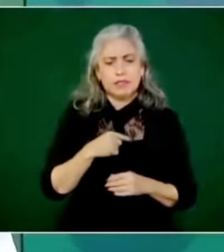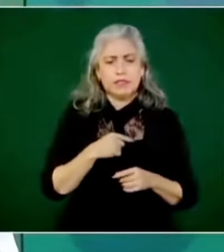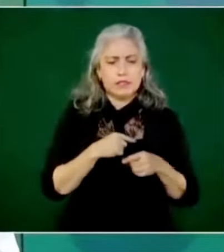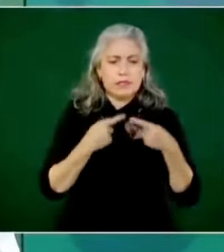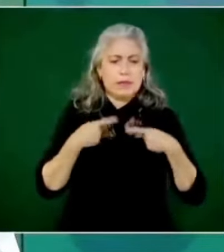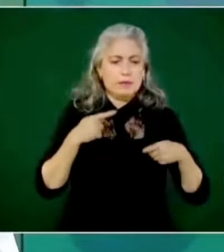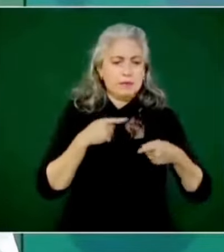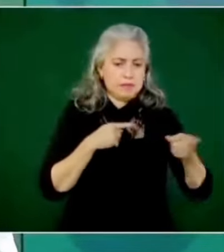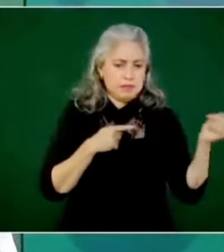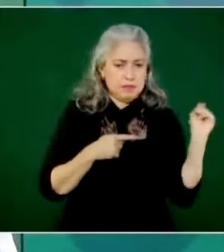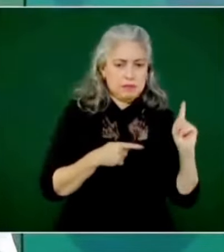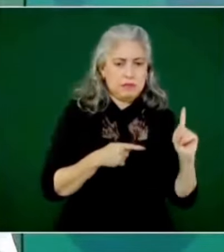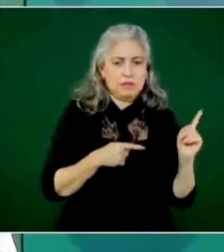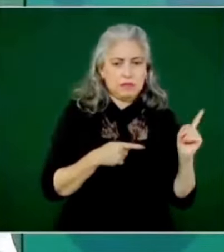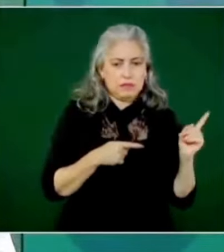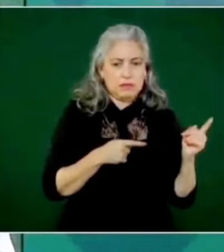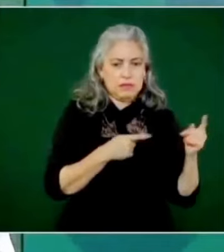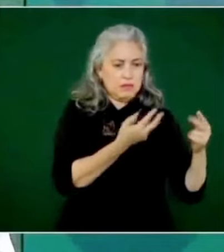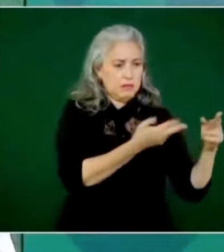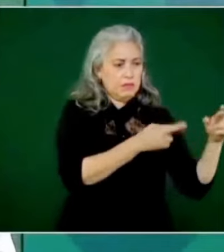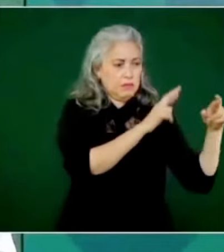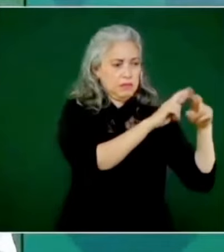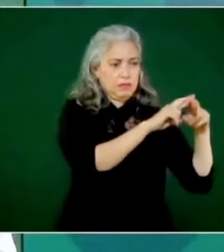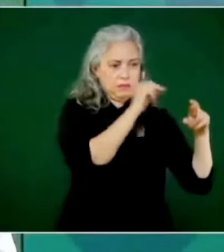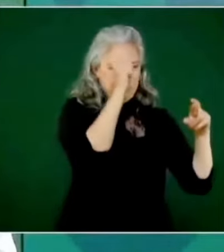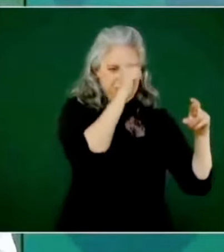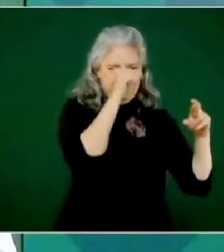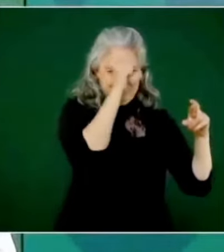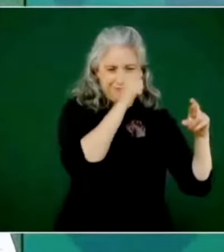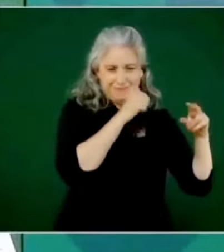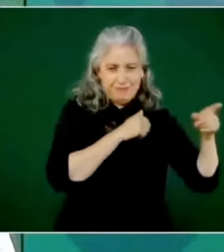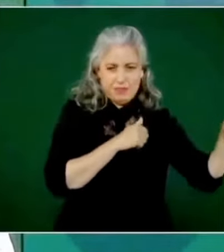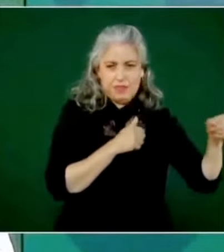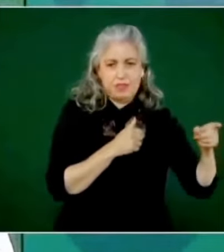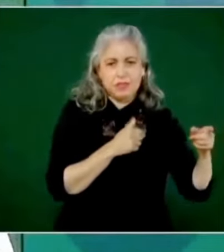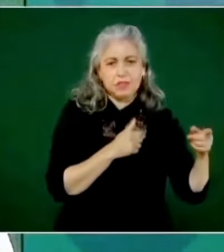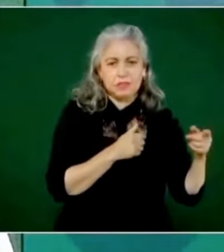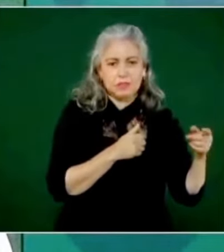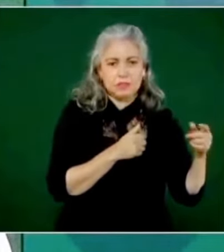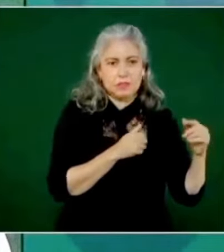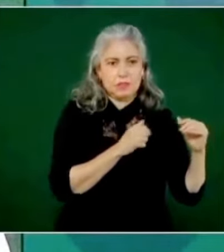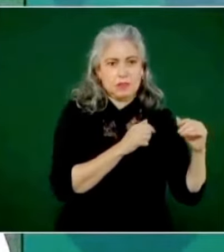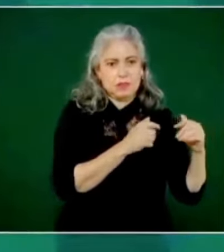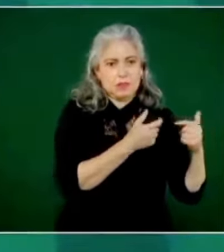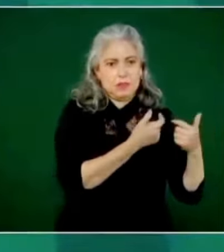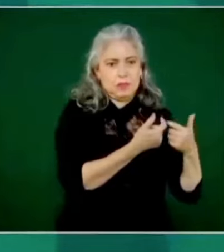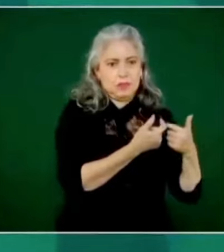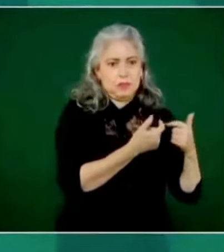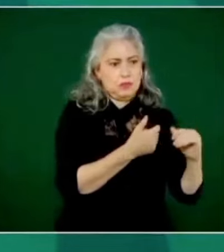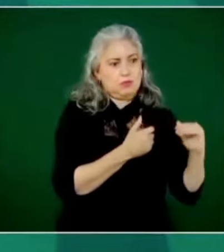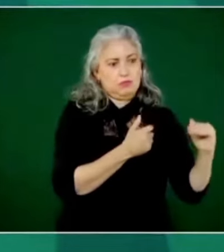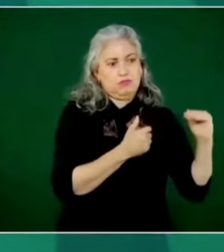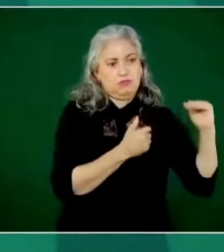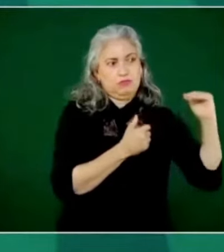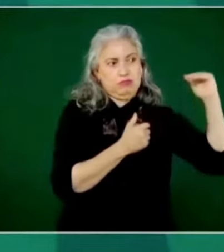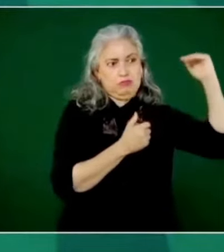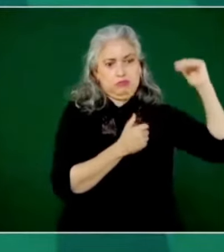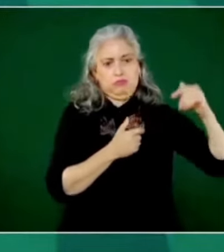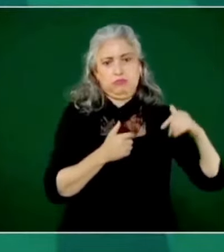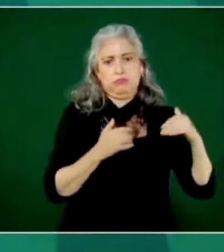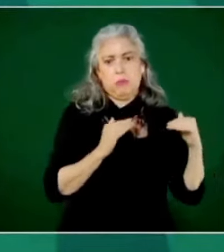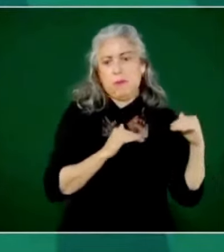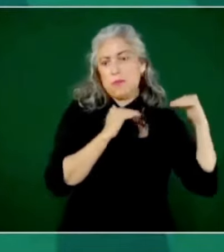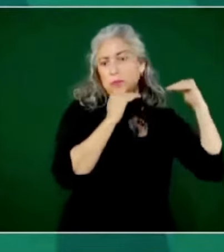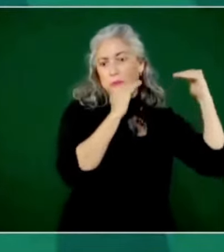una corporación que acaparaba más que nadie los bienes materiales del